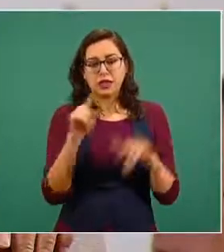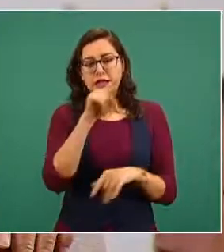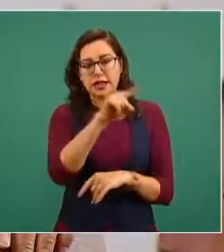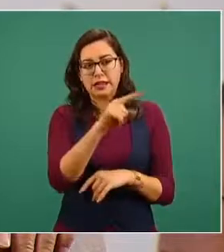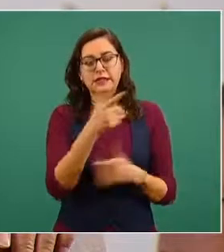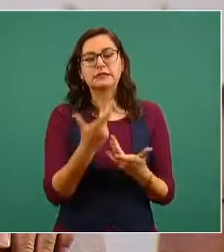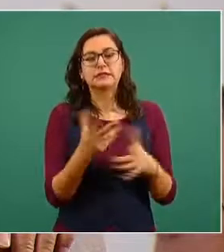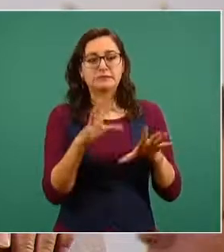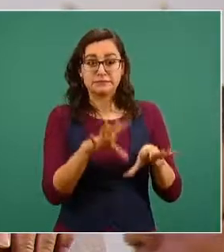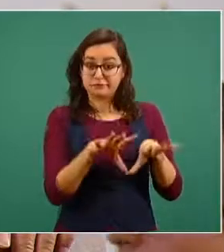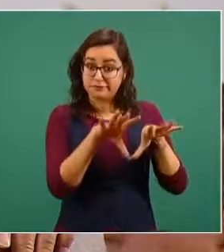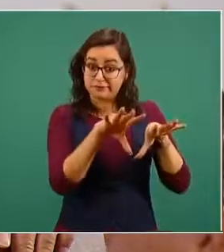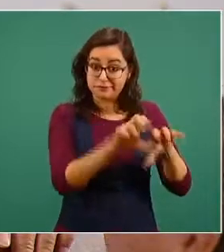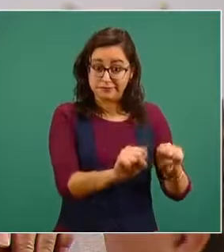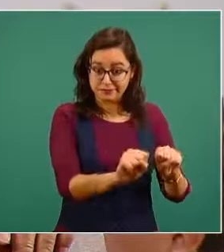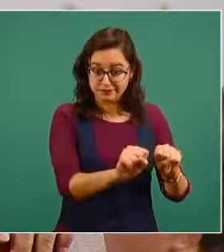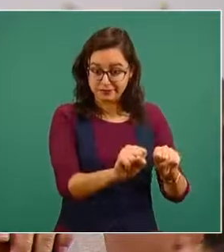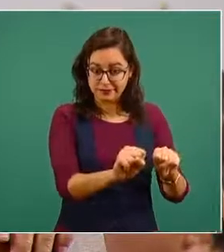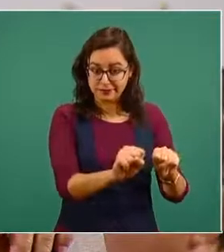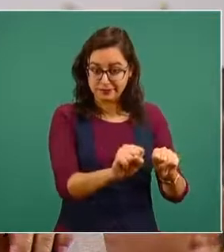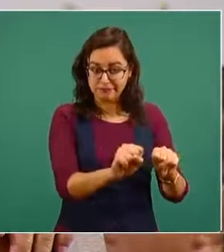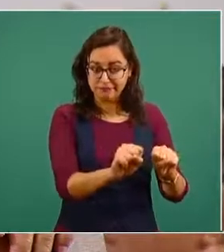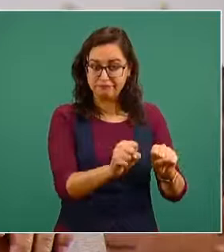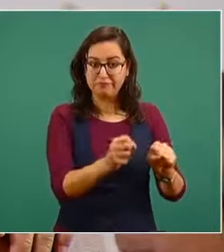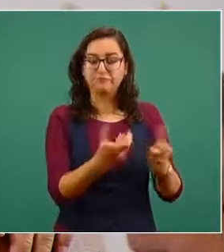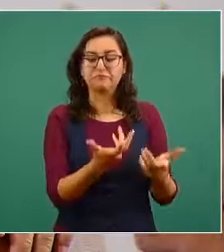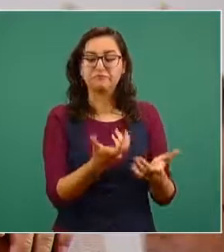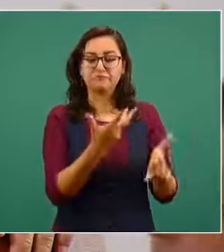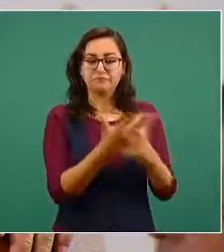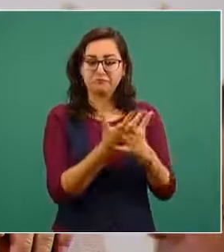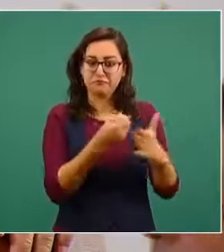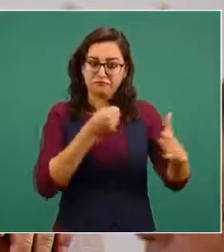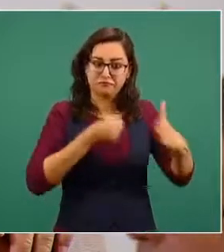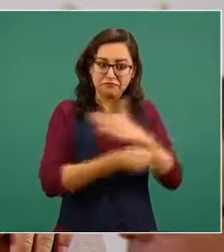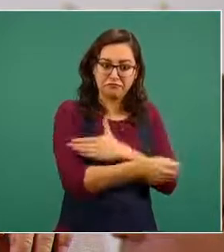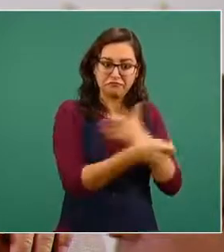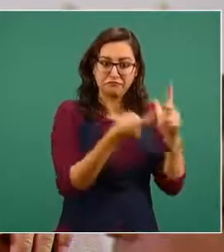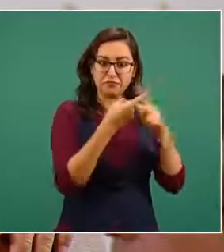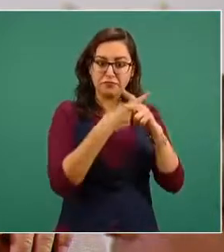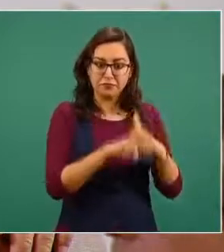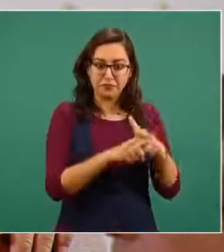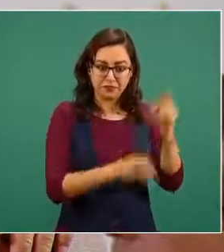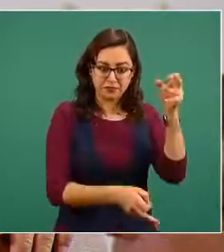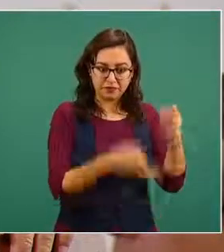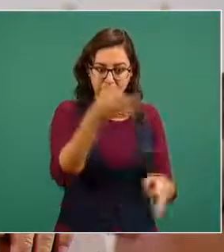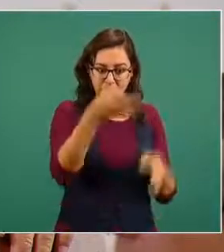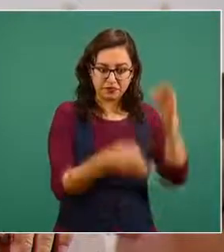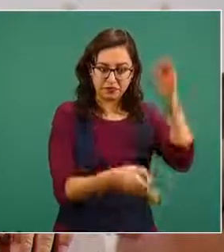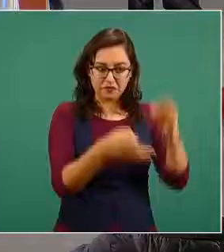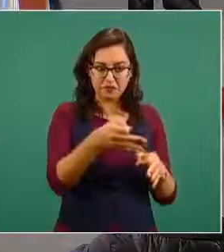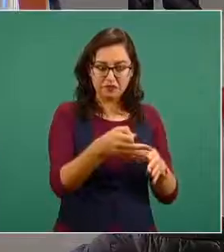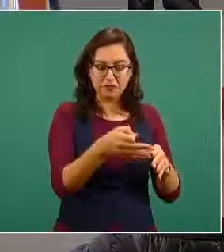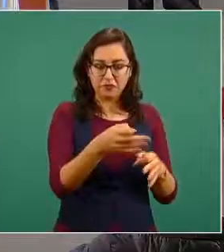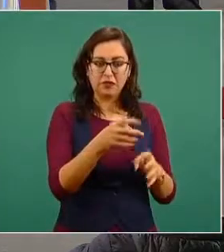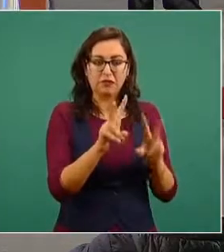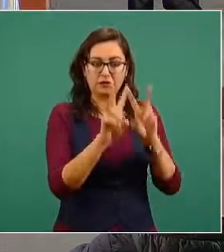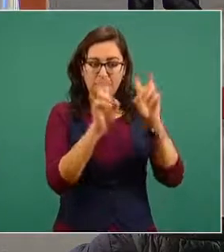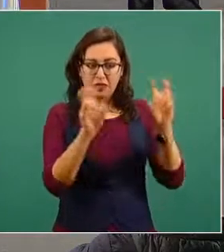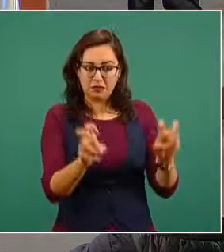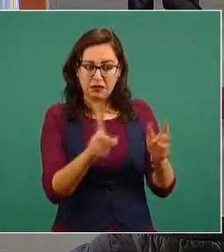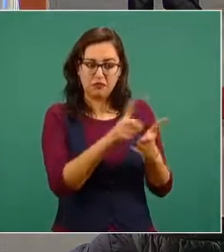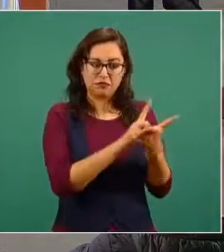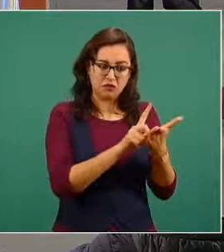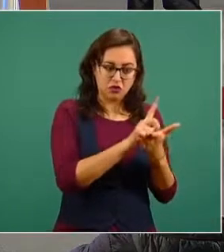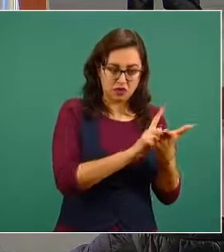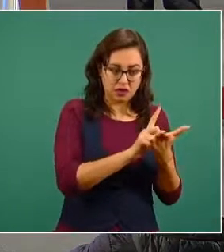sujetándolo a proceso por delitos contra la salud y lavado de